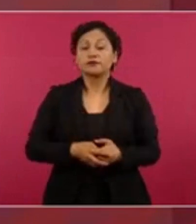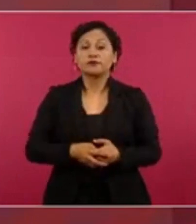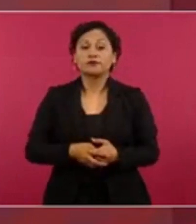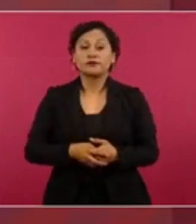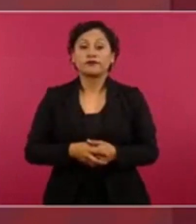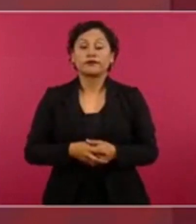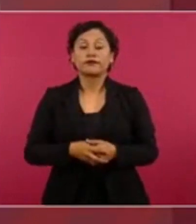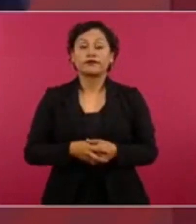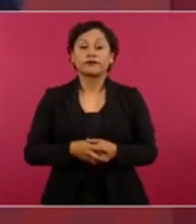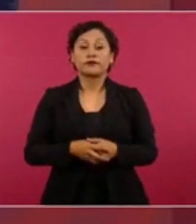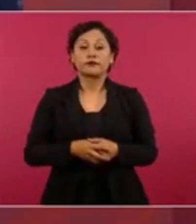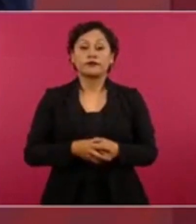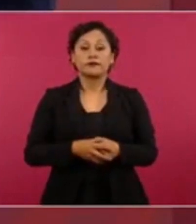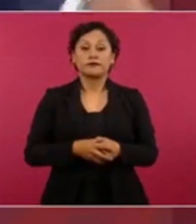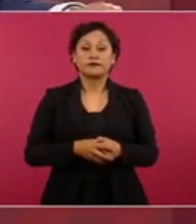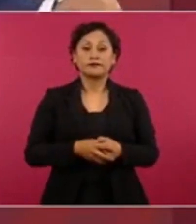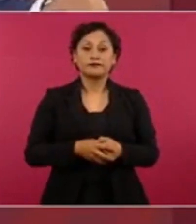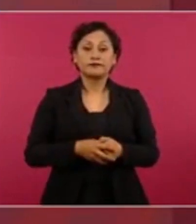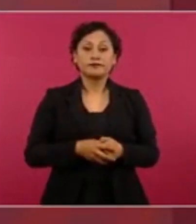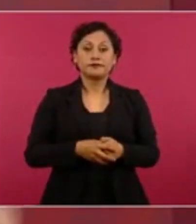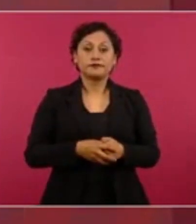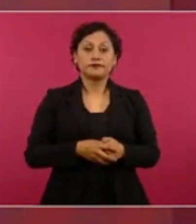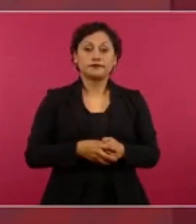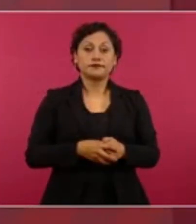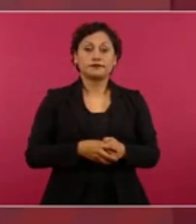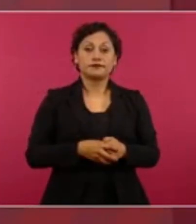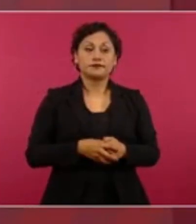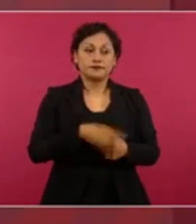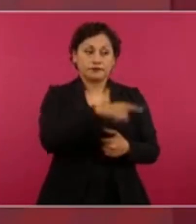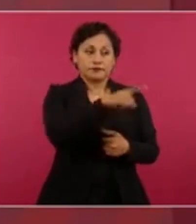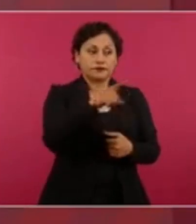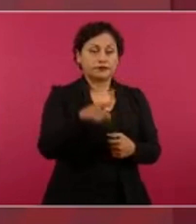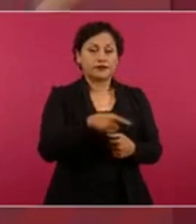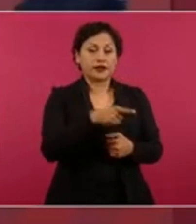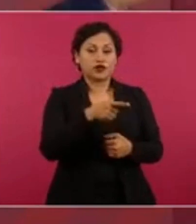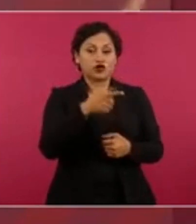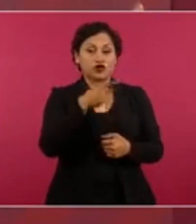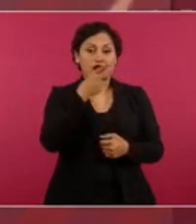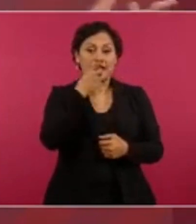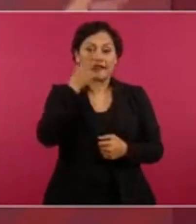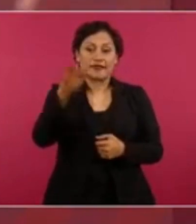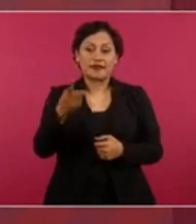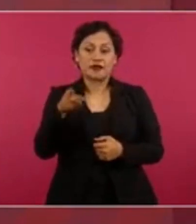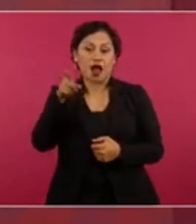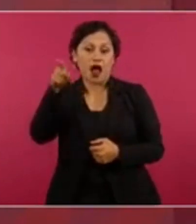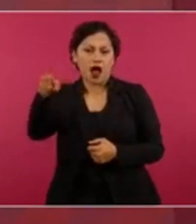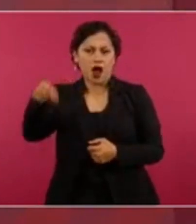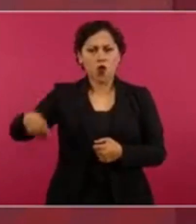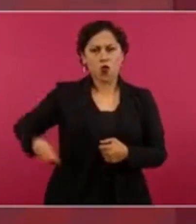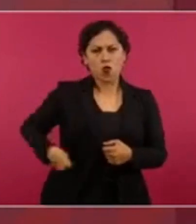como decir, es el Estado, porque yo no voy a permitir